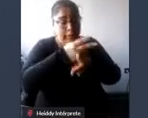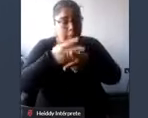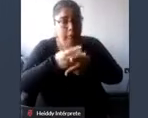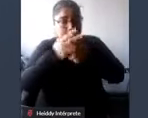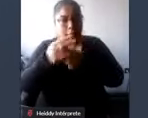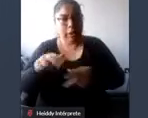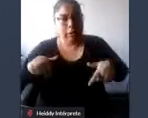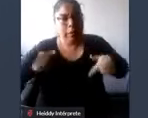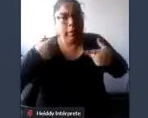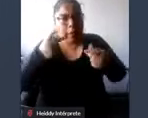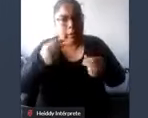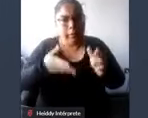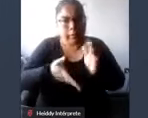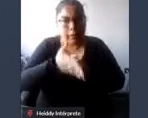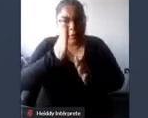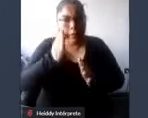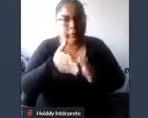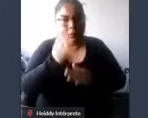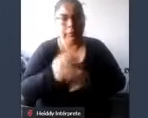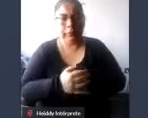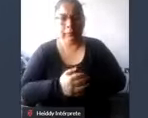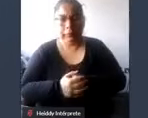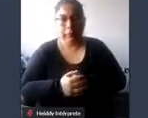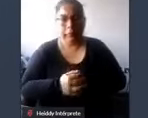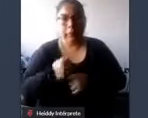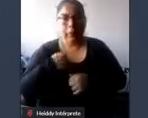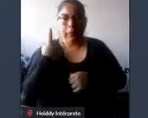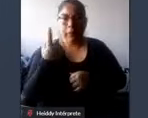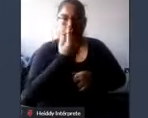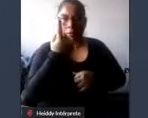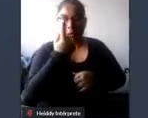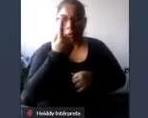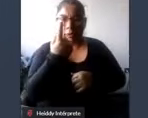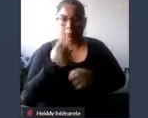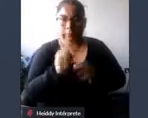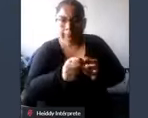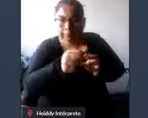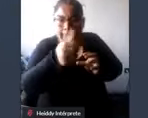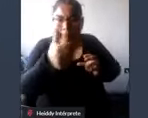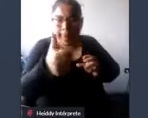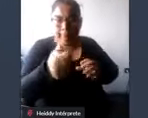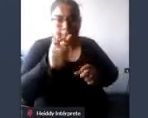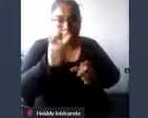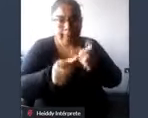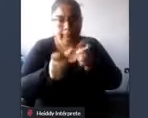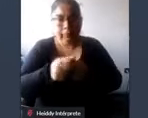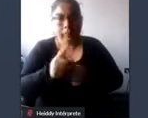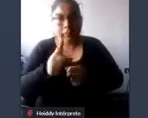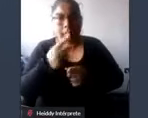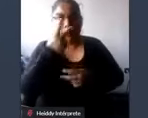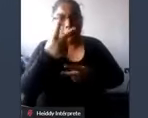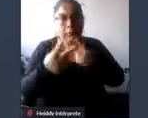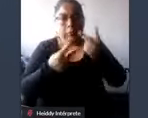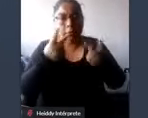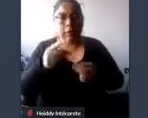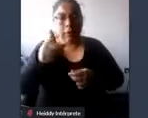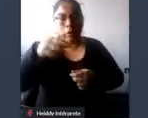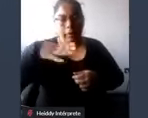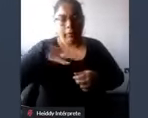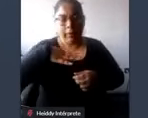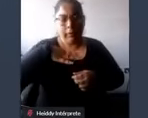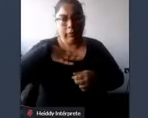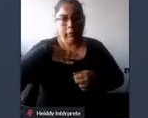poderlo usar. Mi única alternativa es un servicio privado